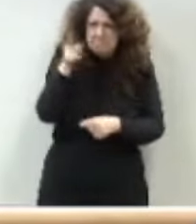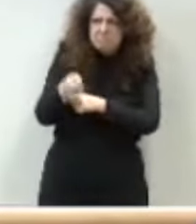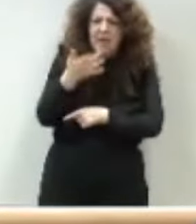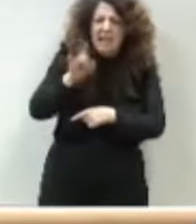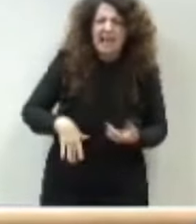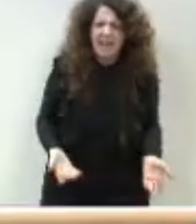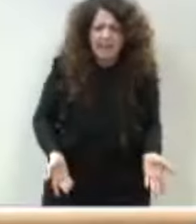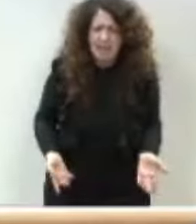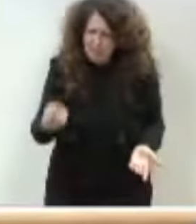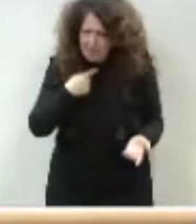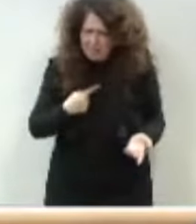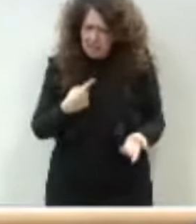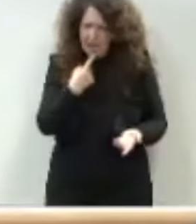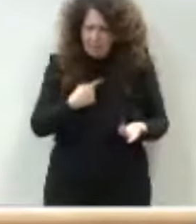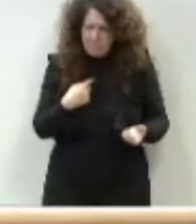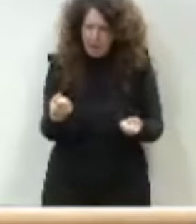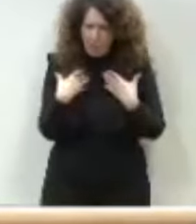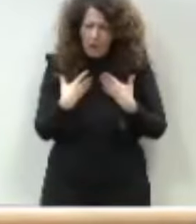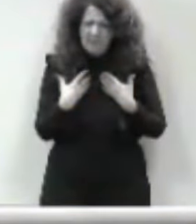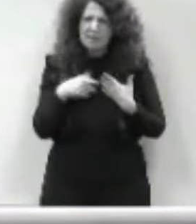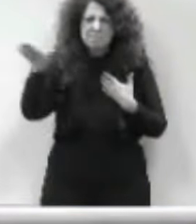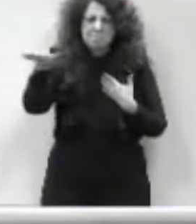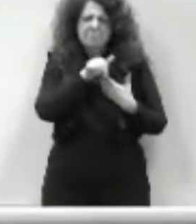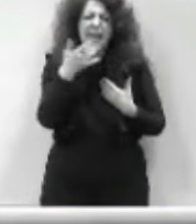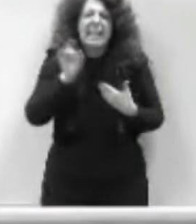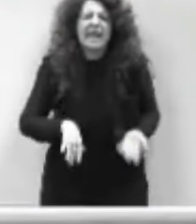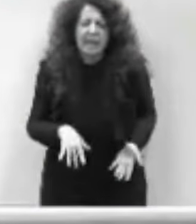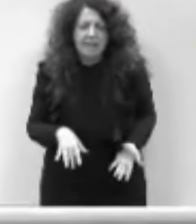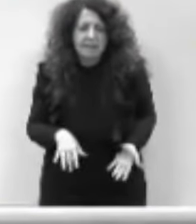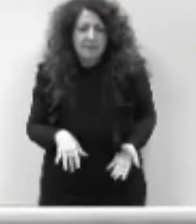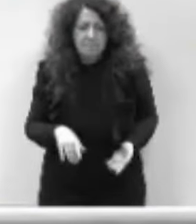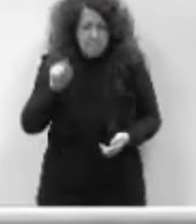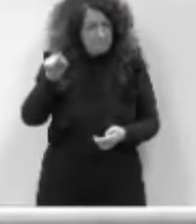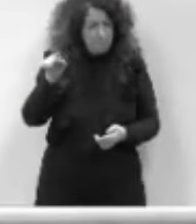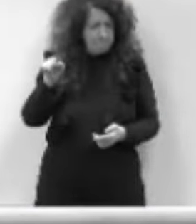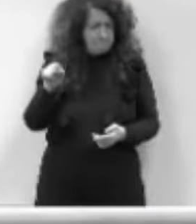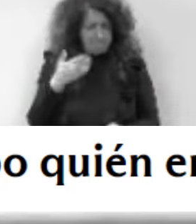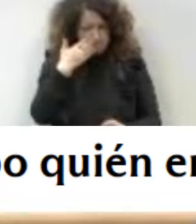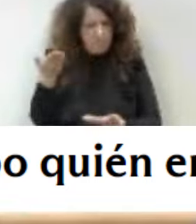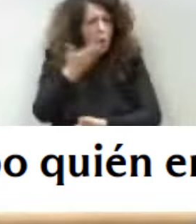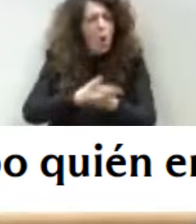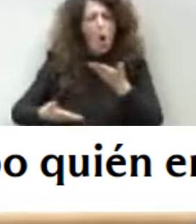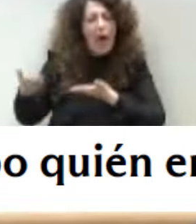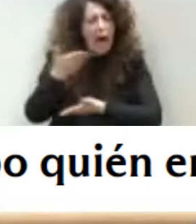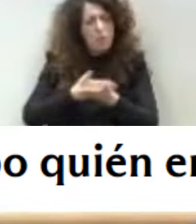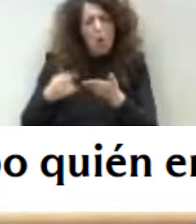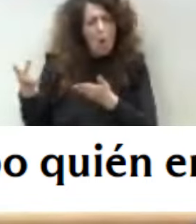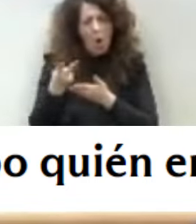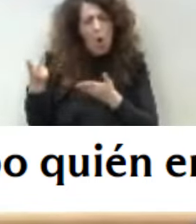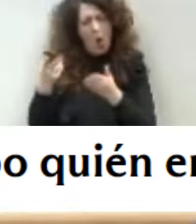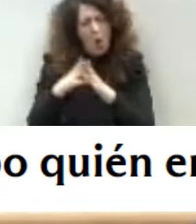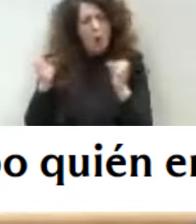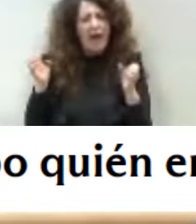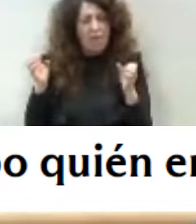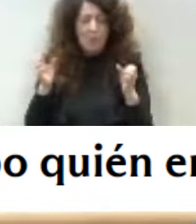decir a usted, a nosotros, quién le llamó? ¿Es usted el colaborador necesario? Porque, mire, como decimos